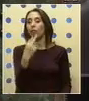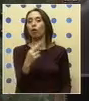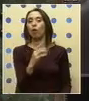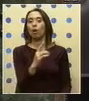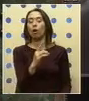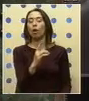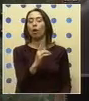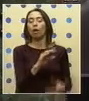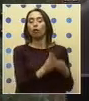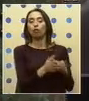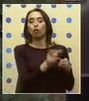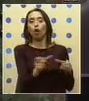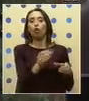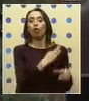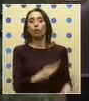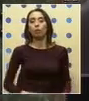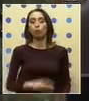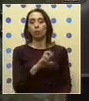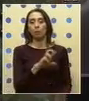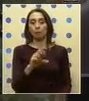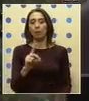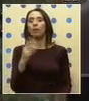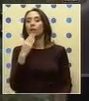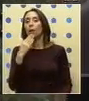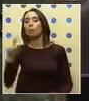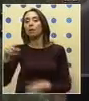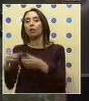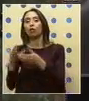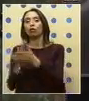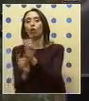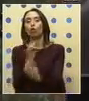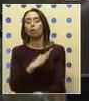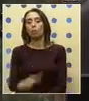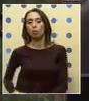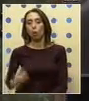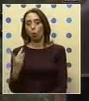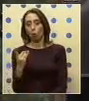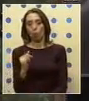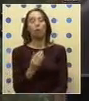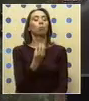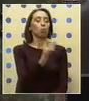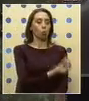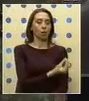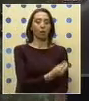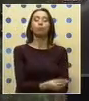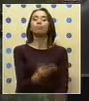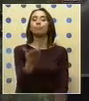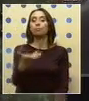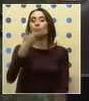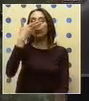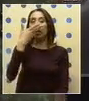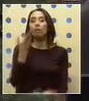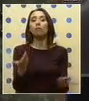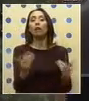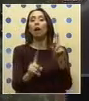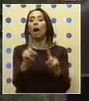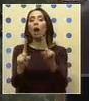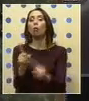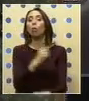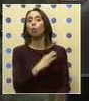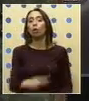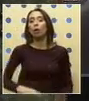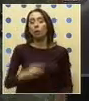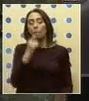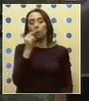PPD en su totalidad. La bancada de la U también. Muy bien. Ofrezco a continuación la palabra a algún diputado o